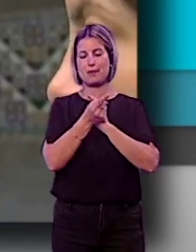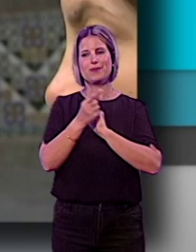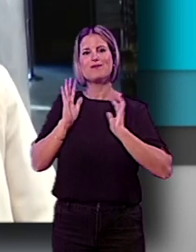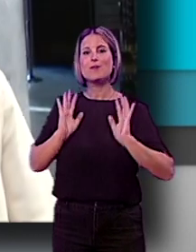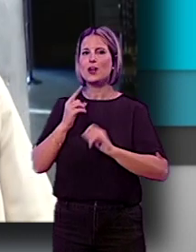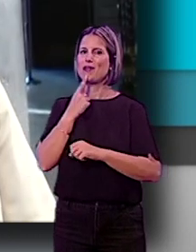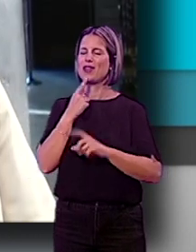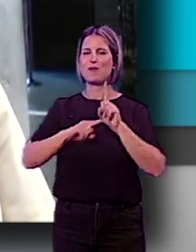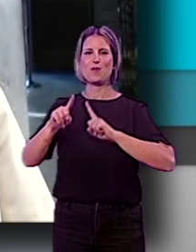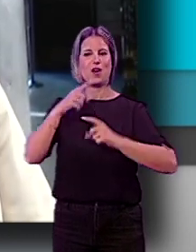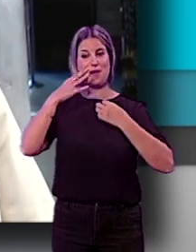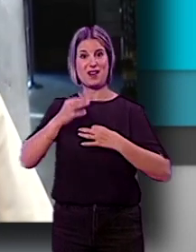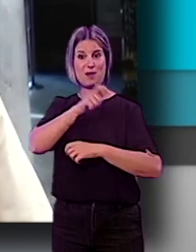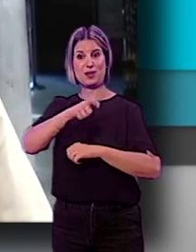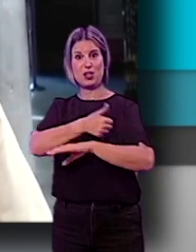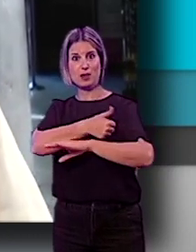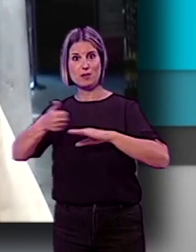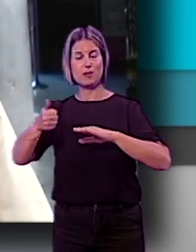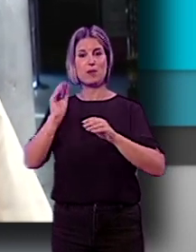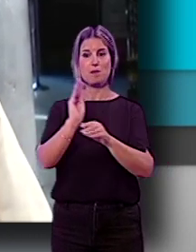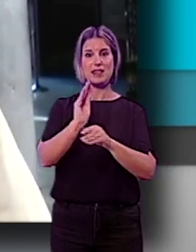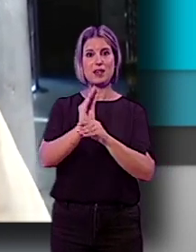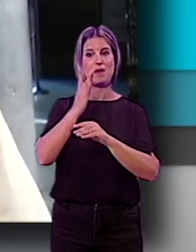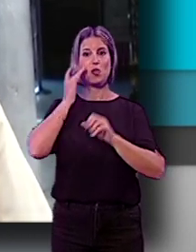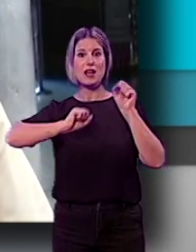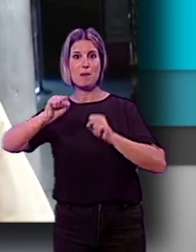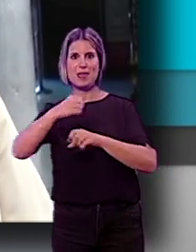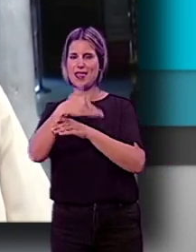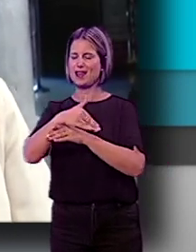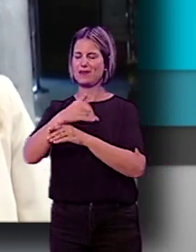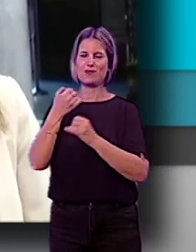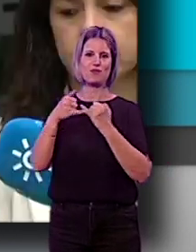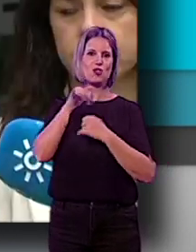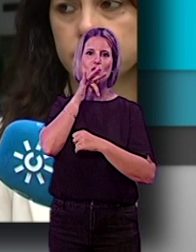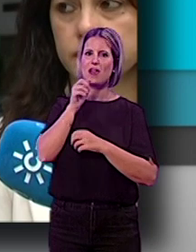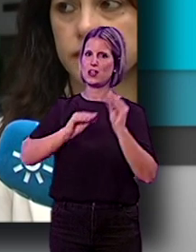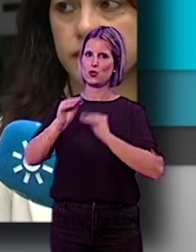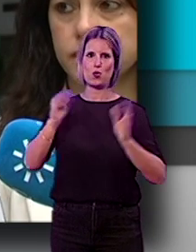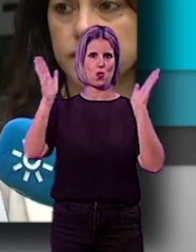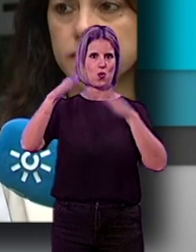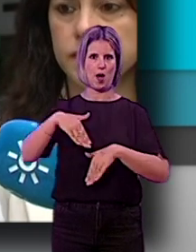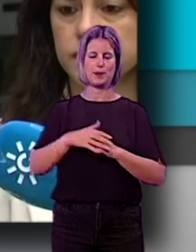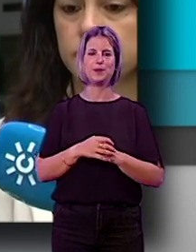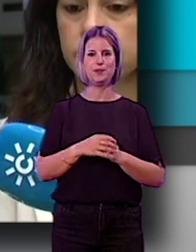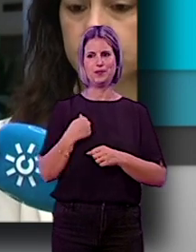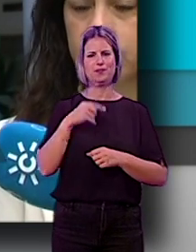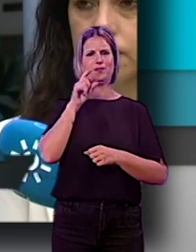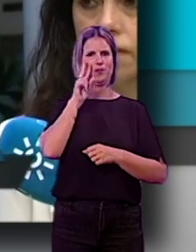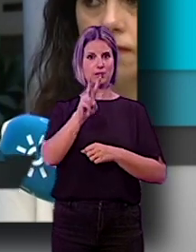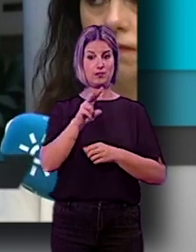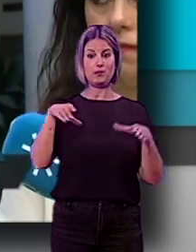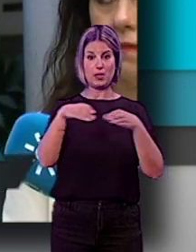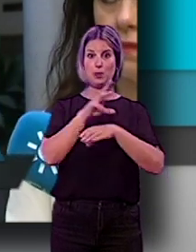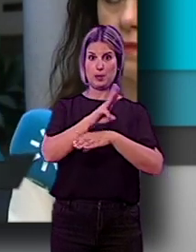señala que los problemas reales de los ciudadanos, como el mantenimiento y limpieza de las calles, no se han resuelto. Lo que vemos es que el PP